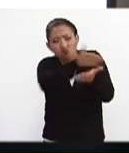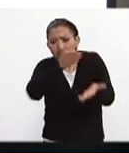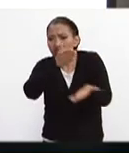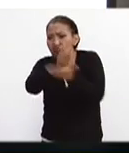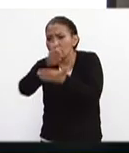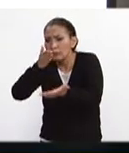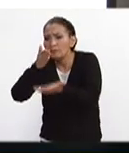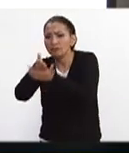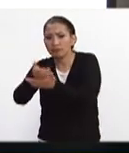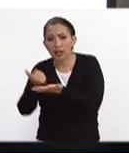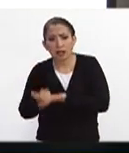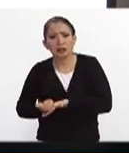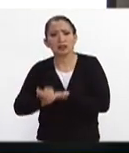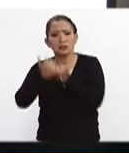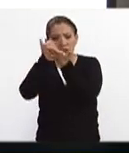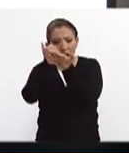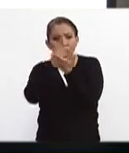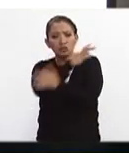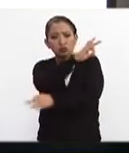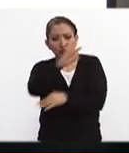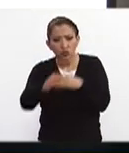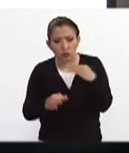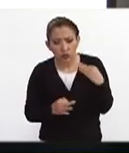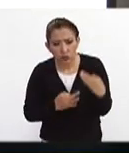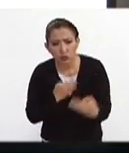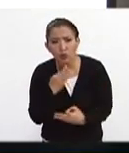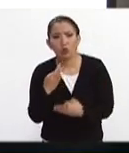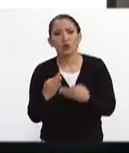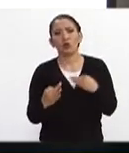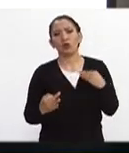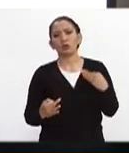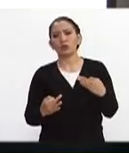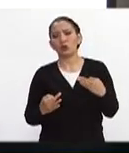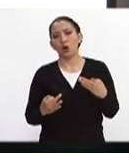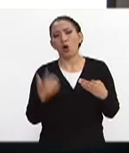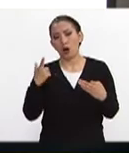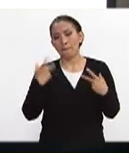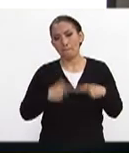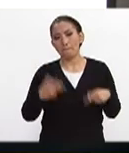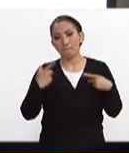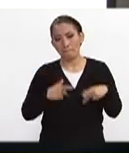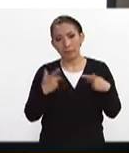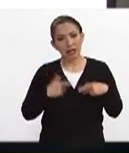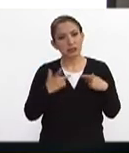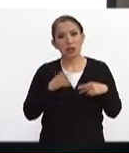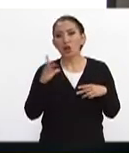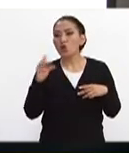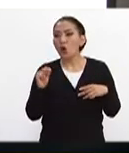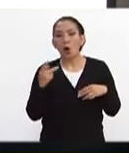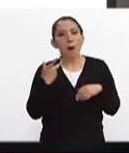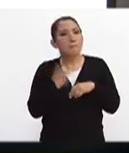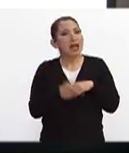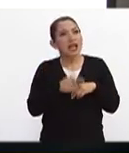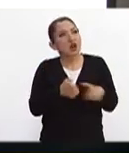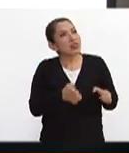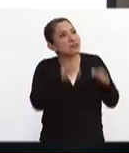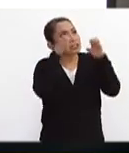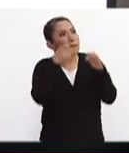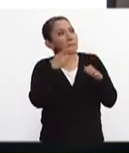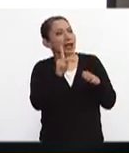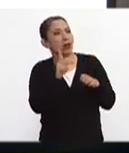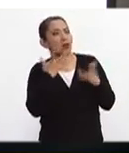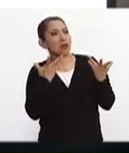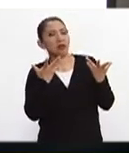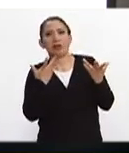a asistir a todos ellos esta gente que no está en riesgo su edificio sin embargo